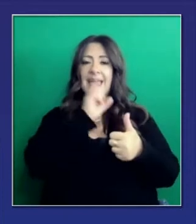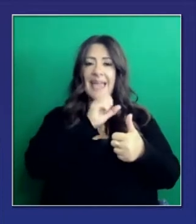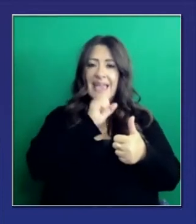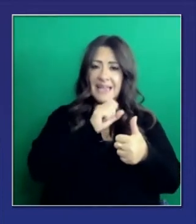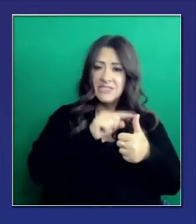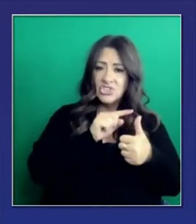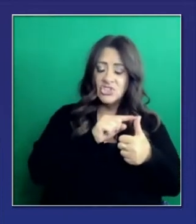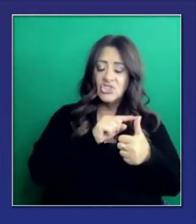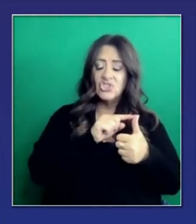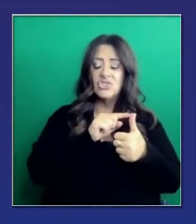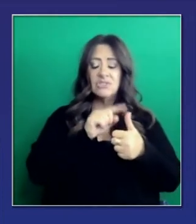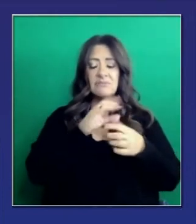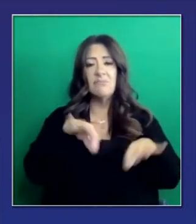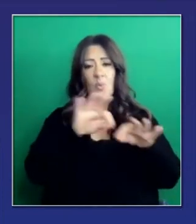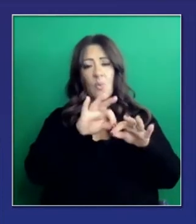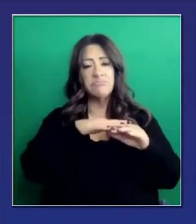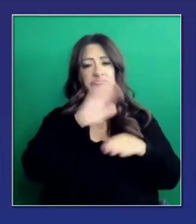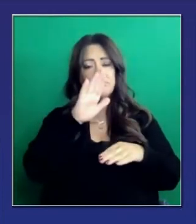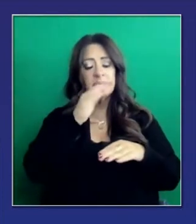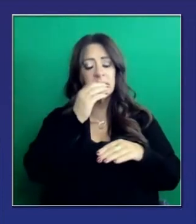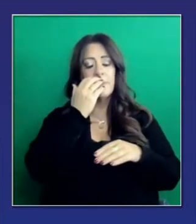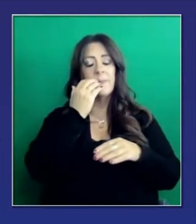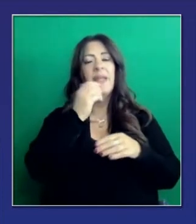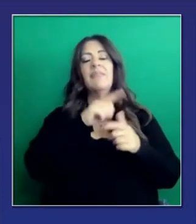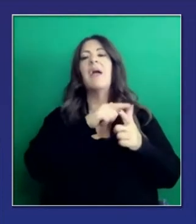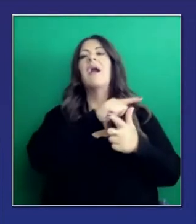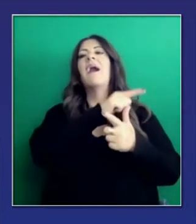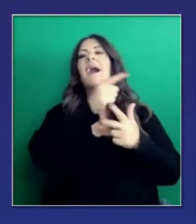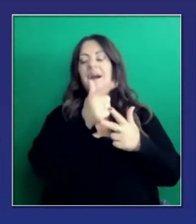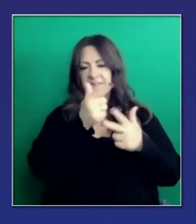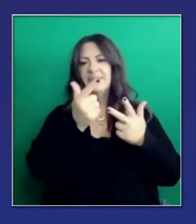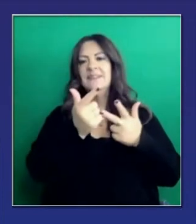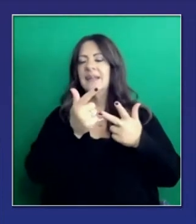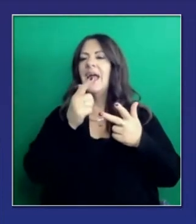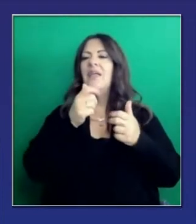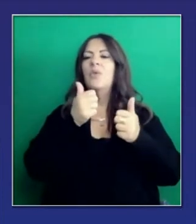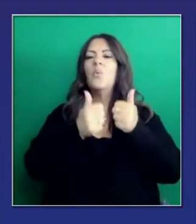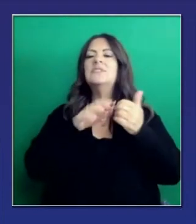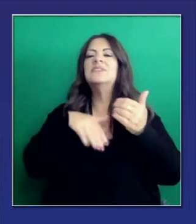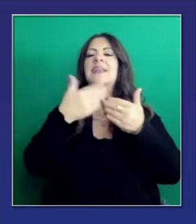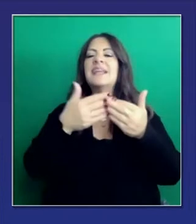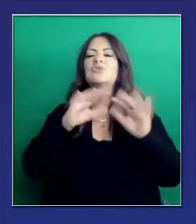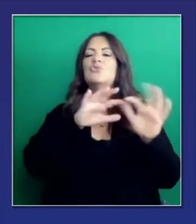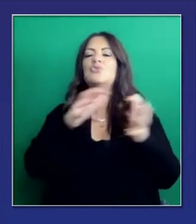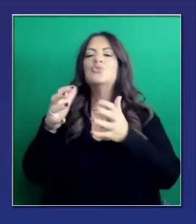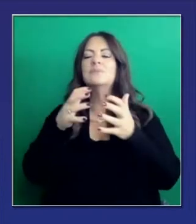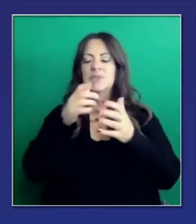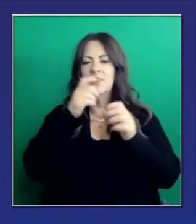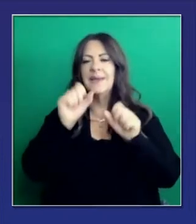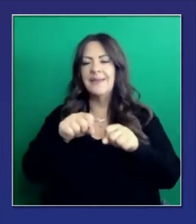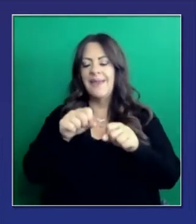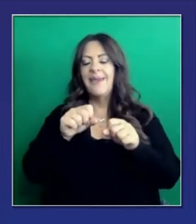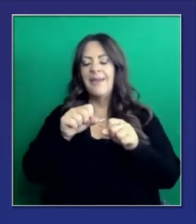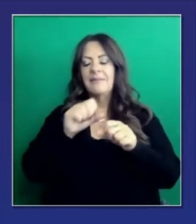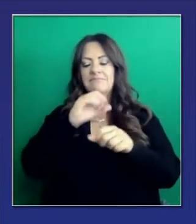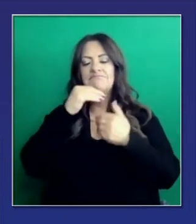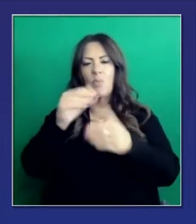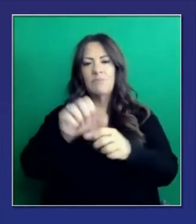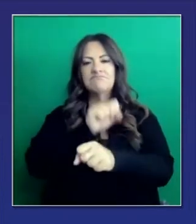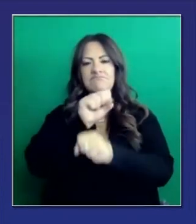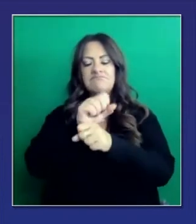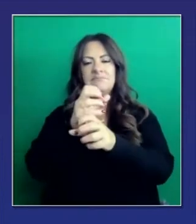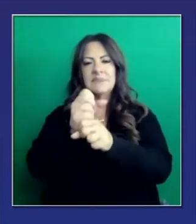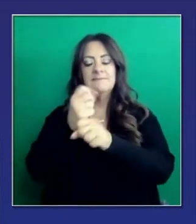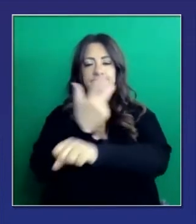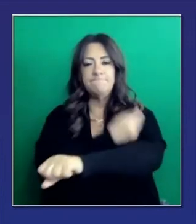tendremos la elegibilidad basada en las edades. Y las vacunas serán entregadas mucho más rápidamente a ese